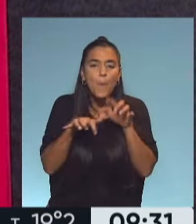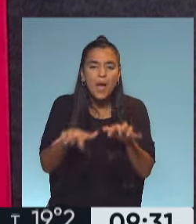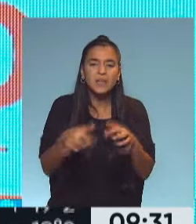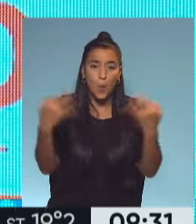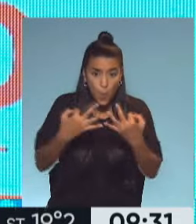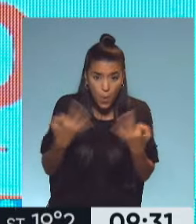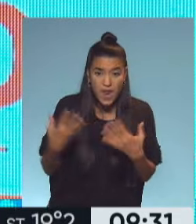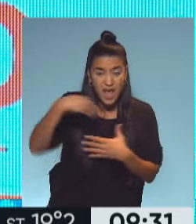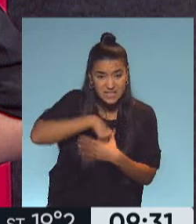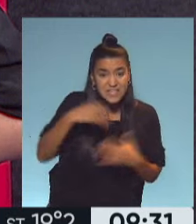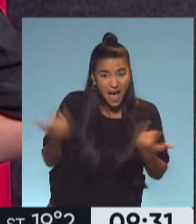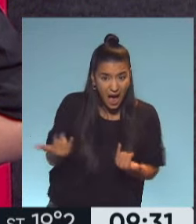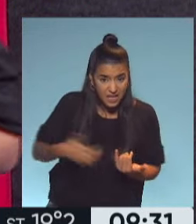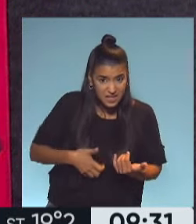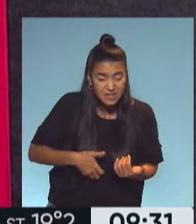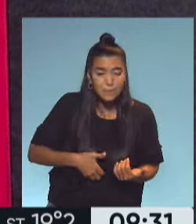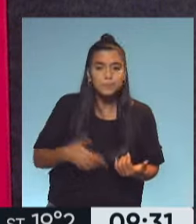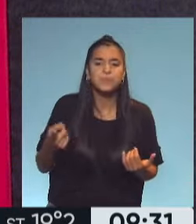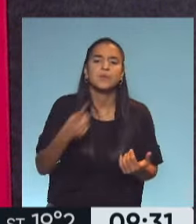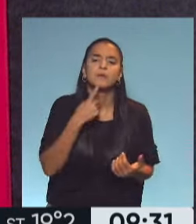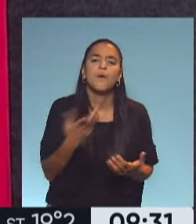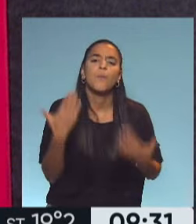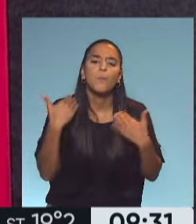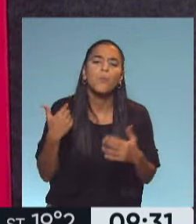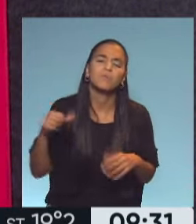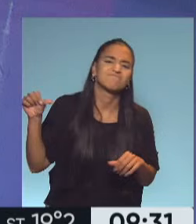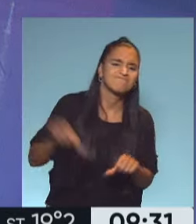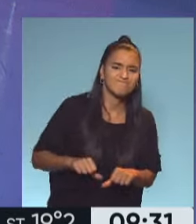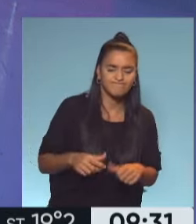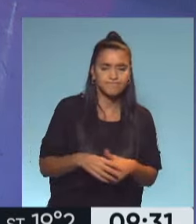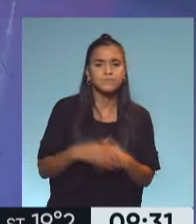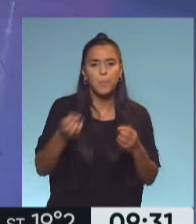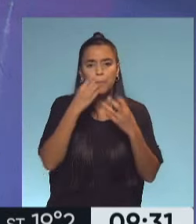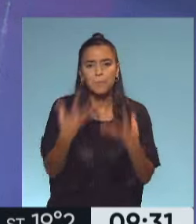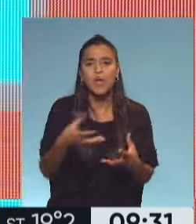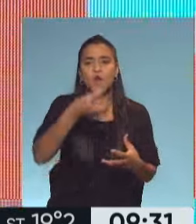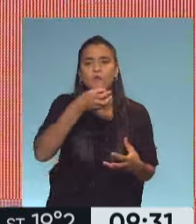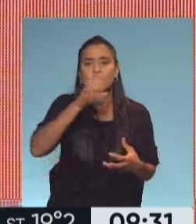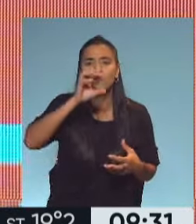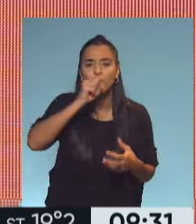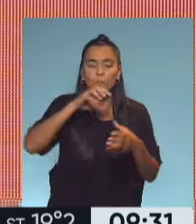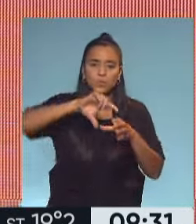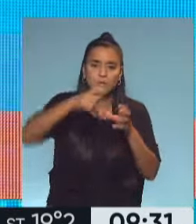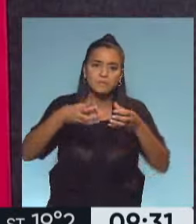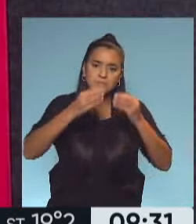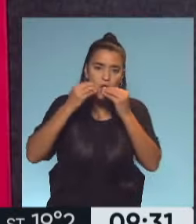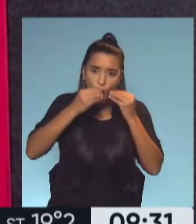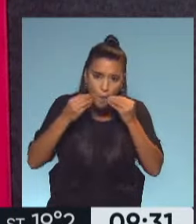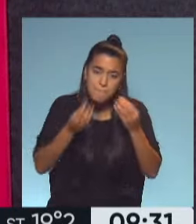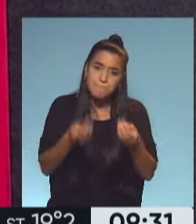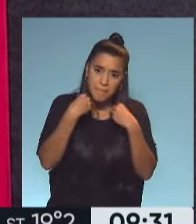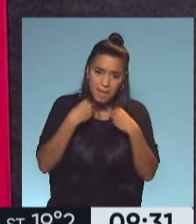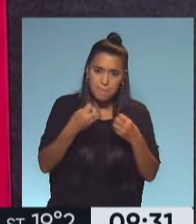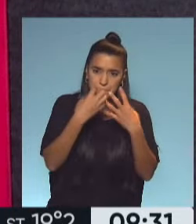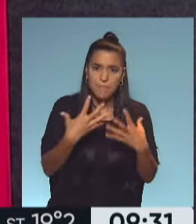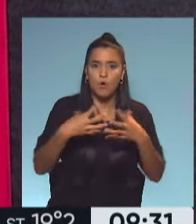benéficas que tenemos en nuestro intestino nos puede llegar a jugar en contra. O sea, mejor comete la fruta en gajo que el jugo. Exacto, la fruta